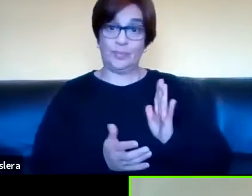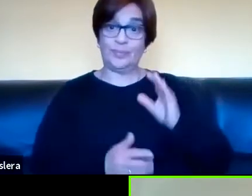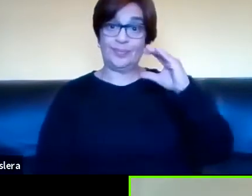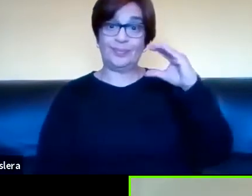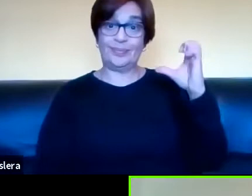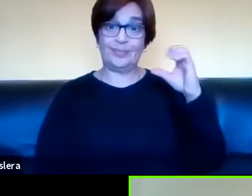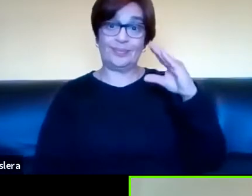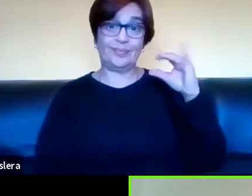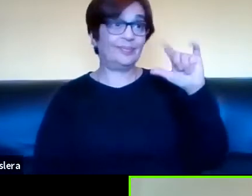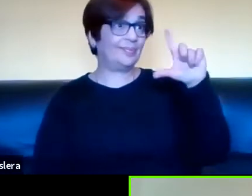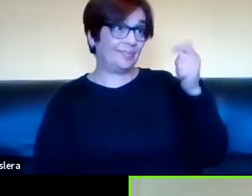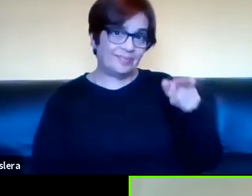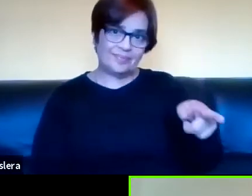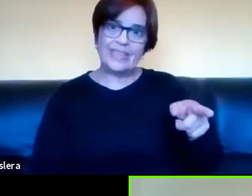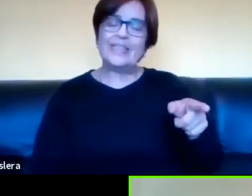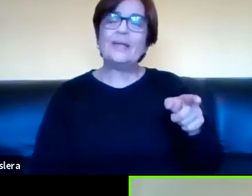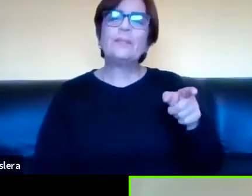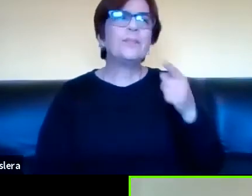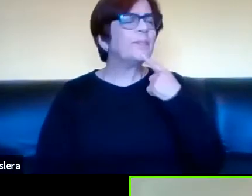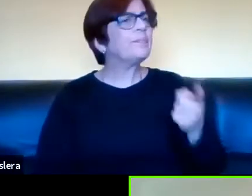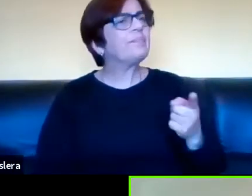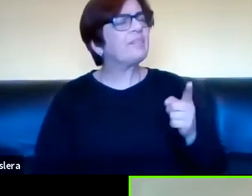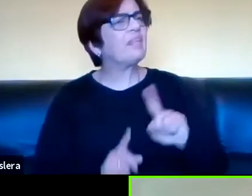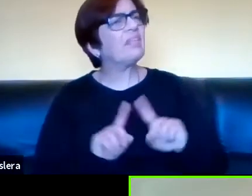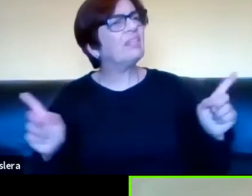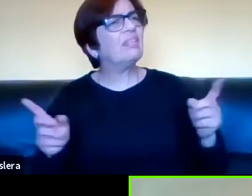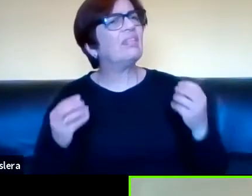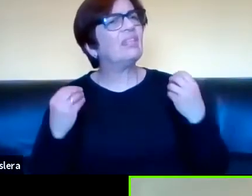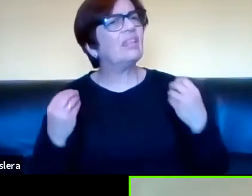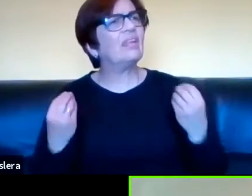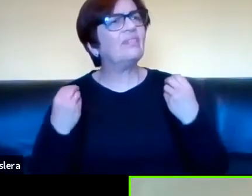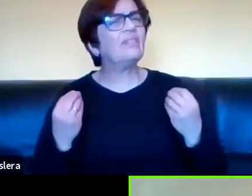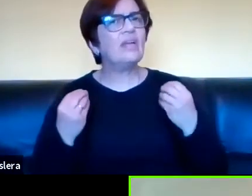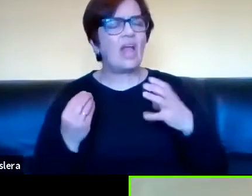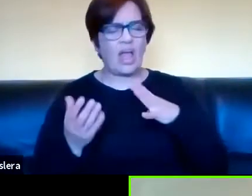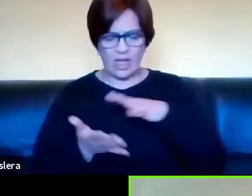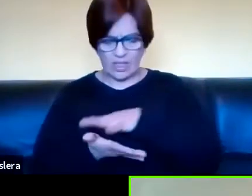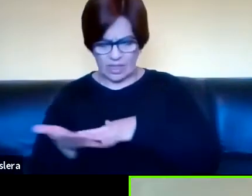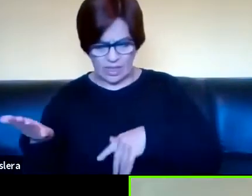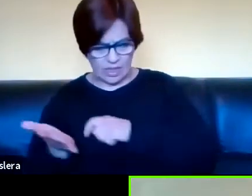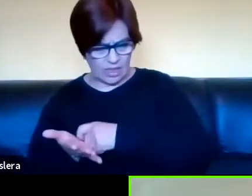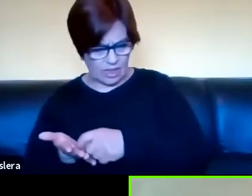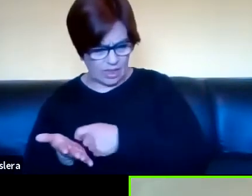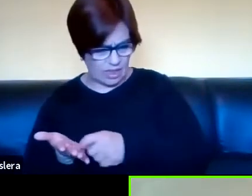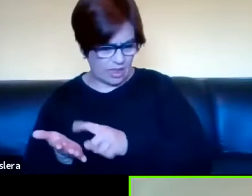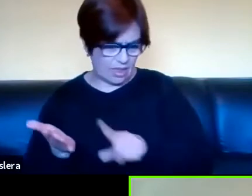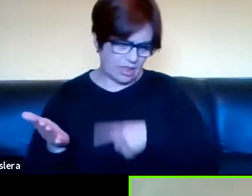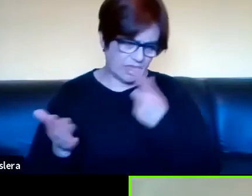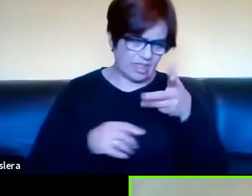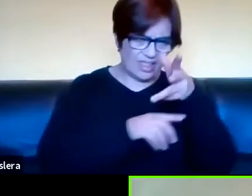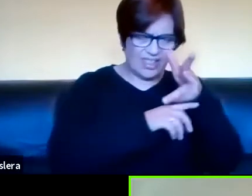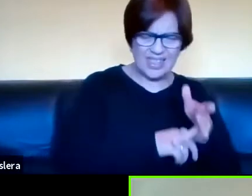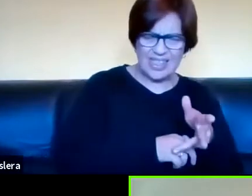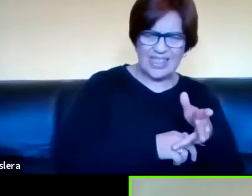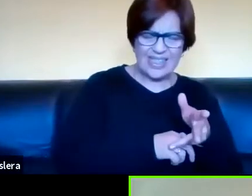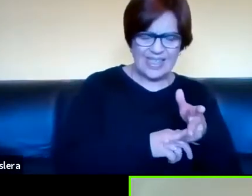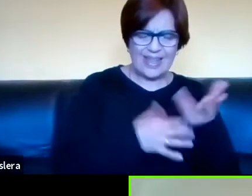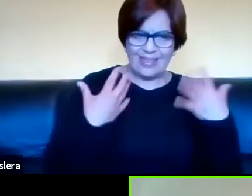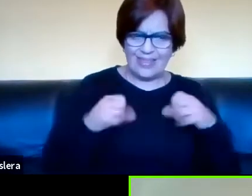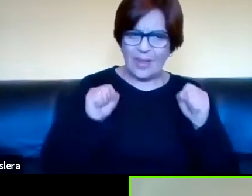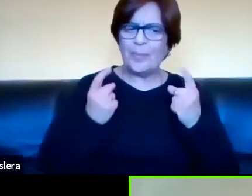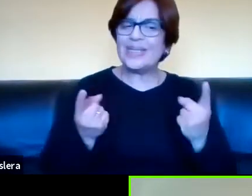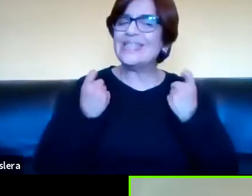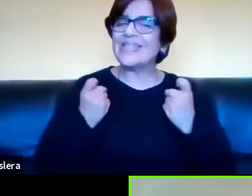qué diferencia, mi tutora Cecilia de Fagó, qué diferencia hay entre escritura y la videograbada. Yo tengo que encontrar